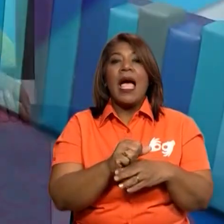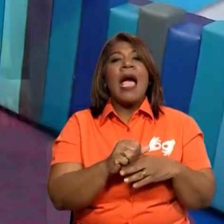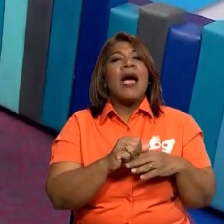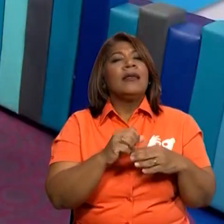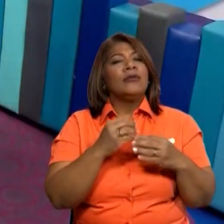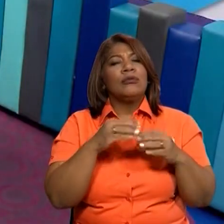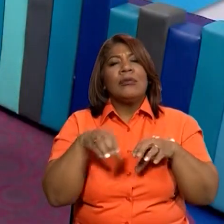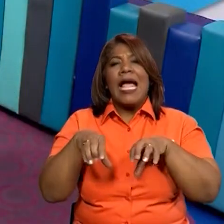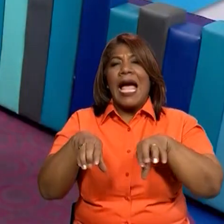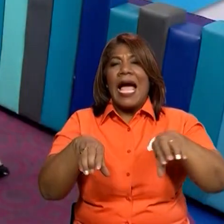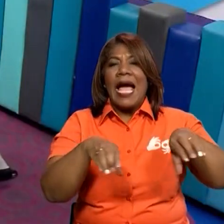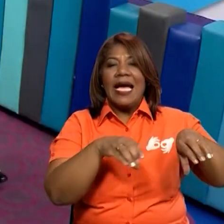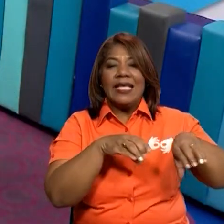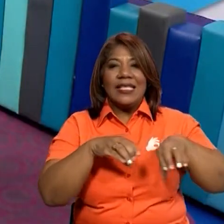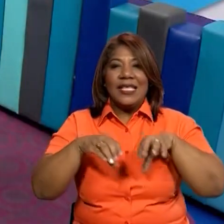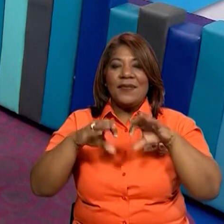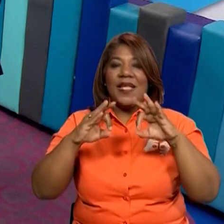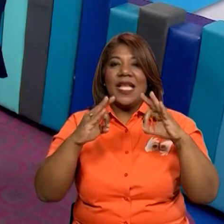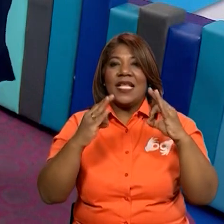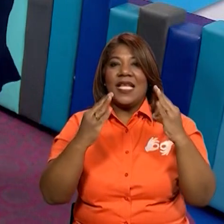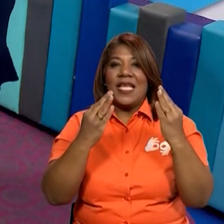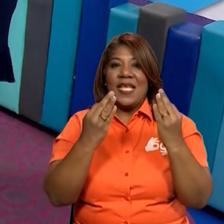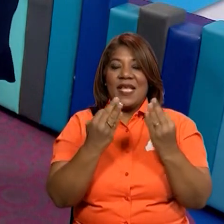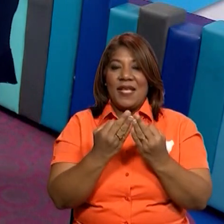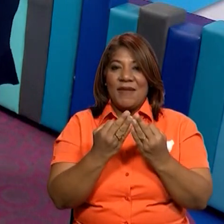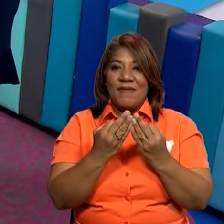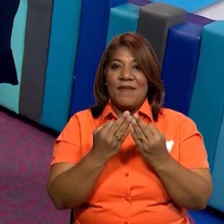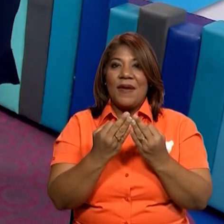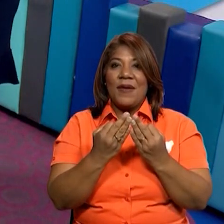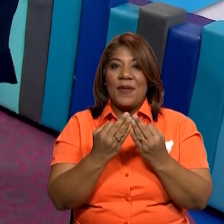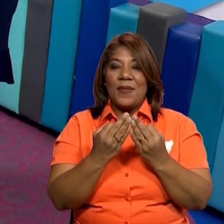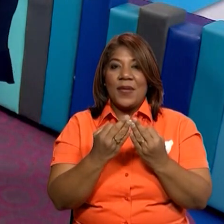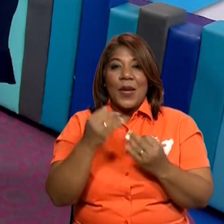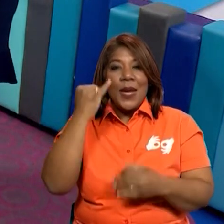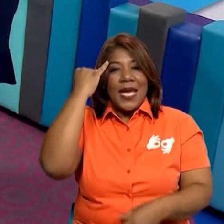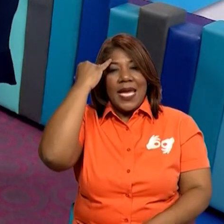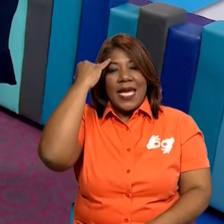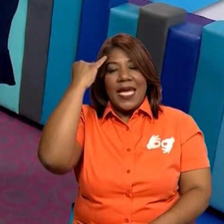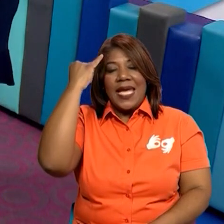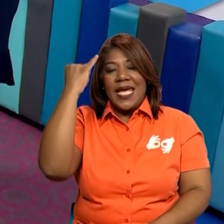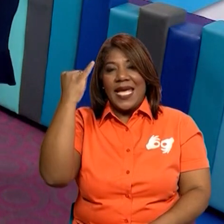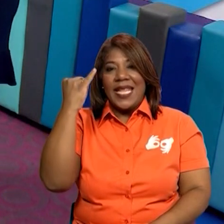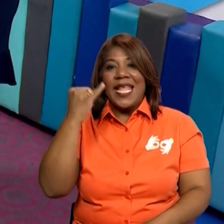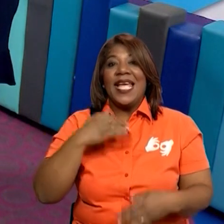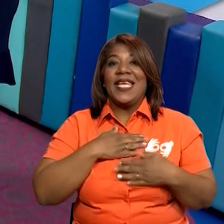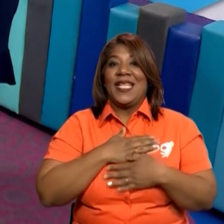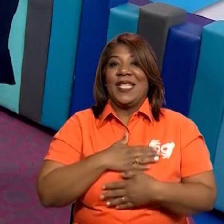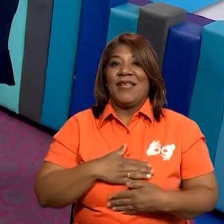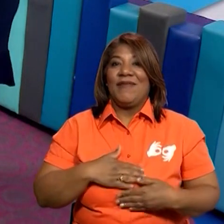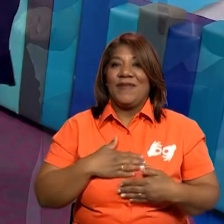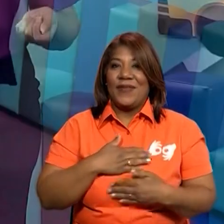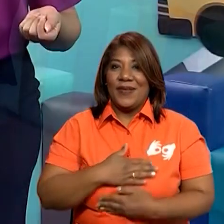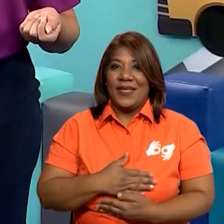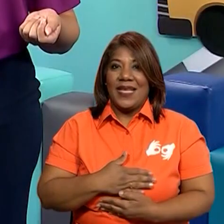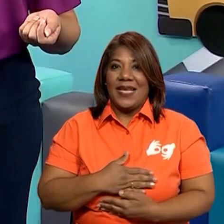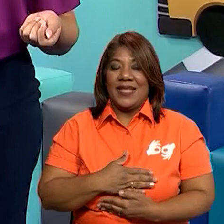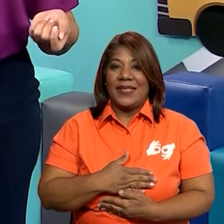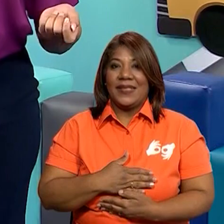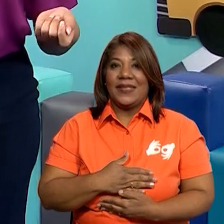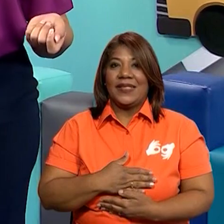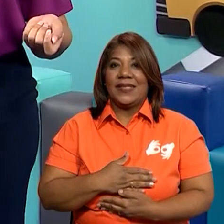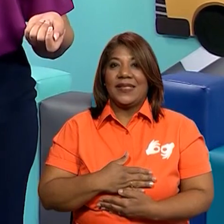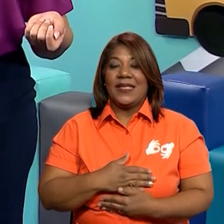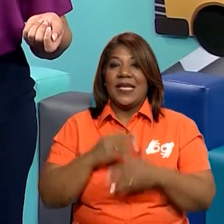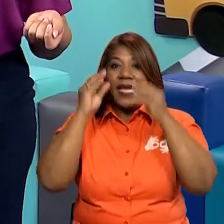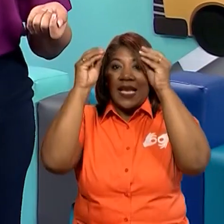de actividades y crear diversos tipos de creaciones distintas y divertidas. Es más,